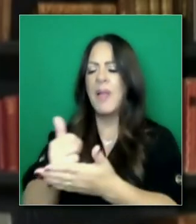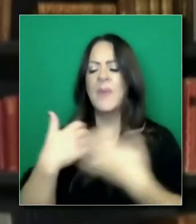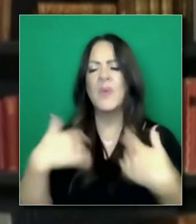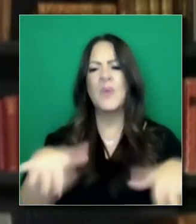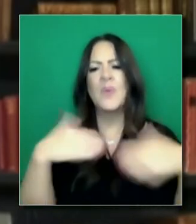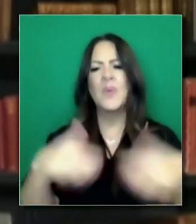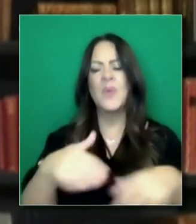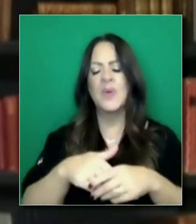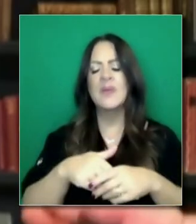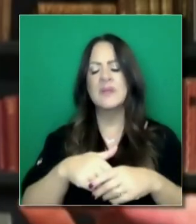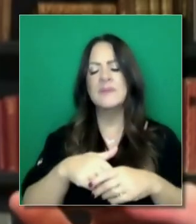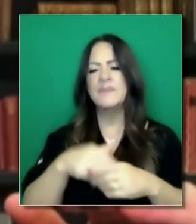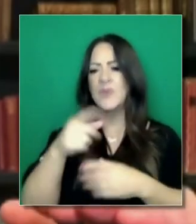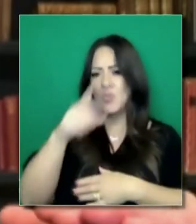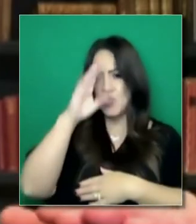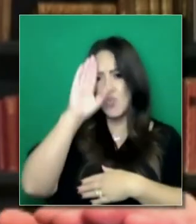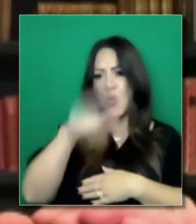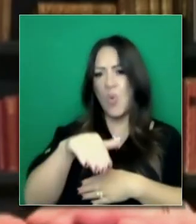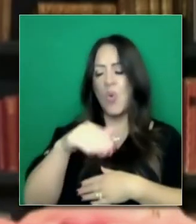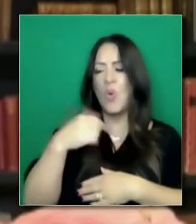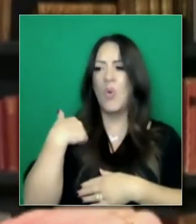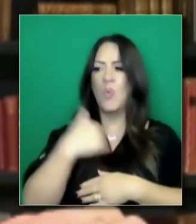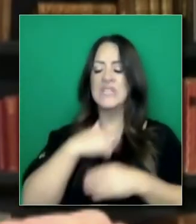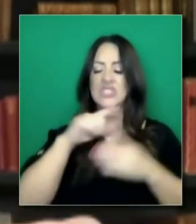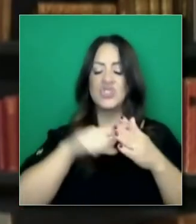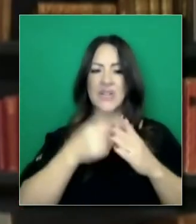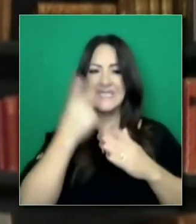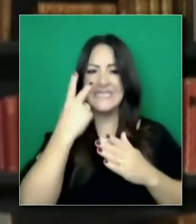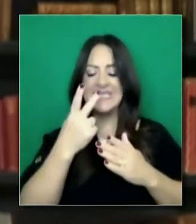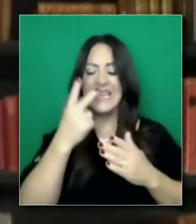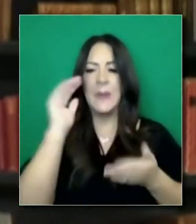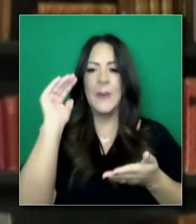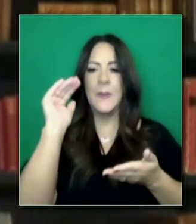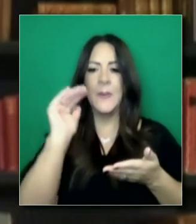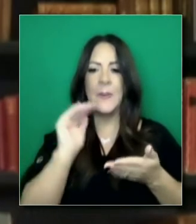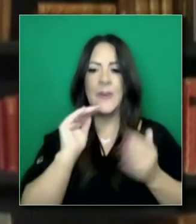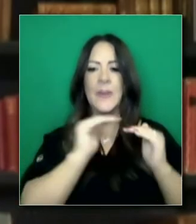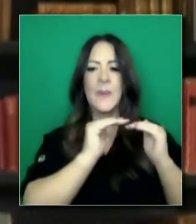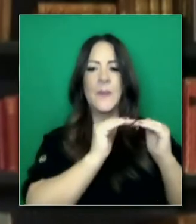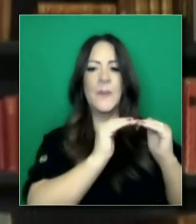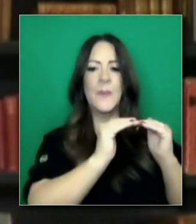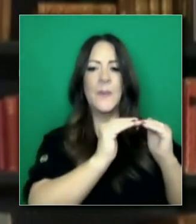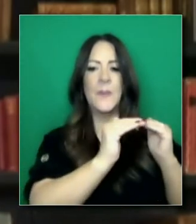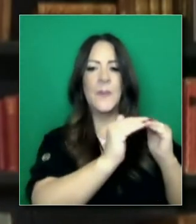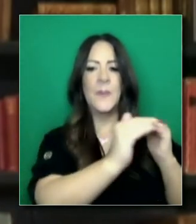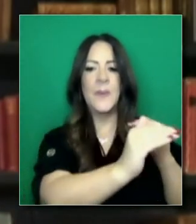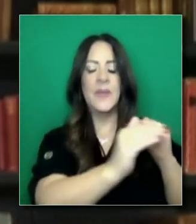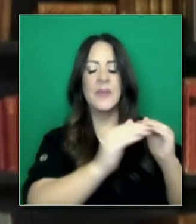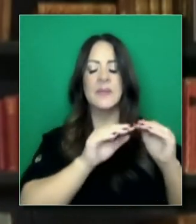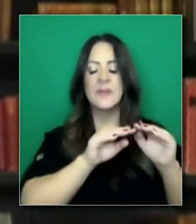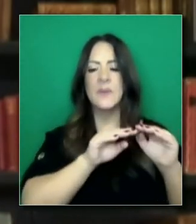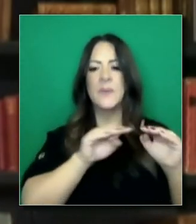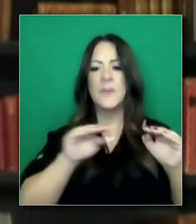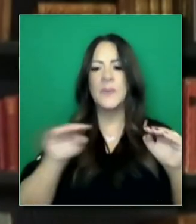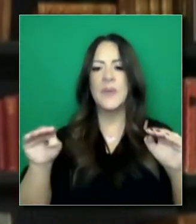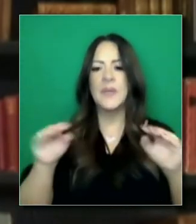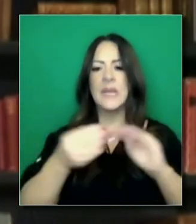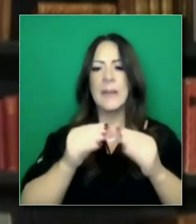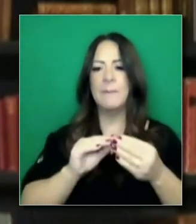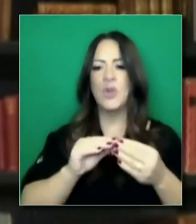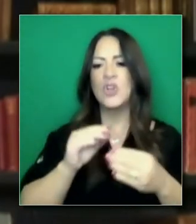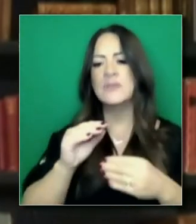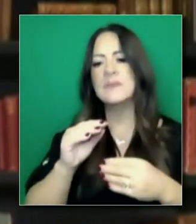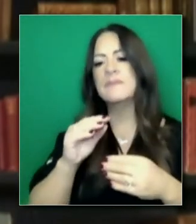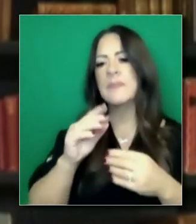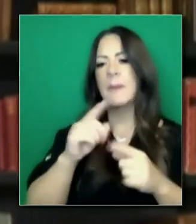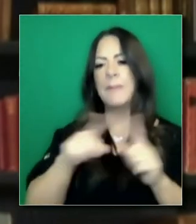la línea de trabajo que hemos visto que hay un poco de alivio de la